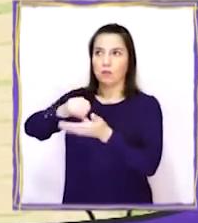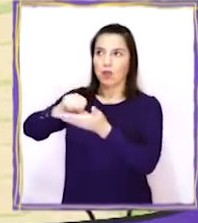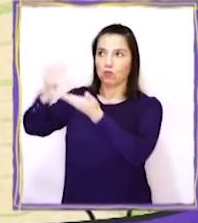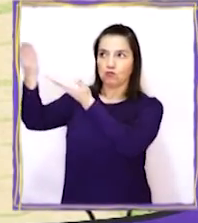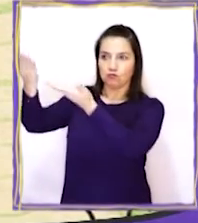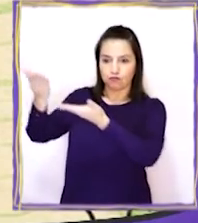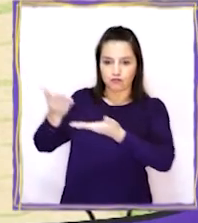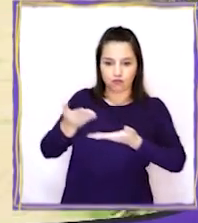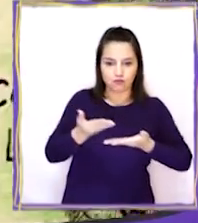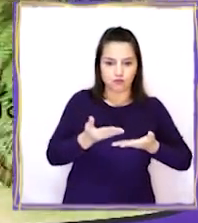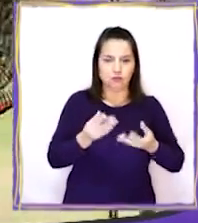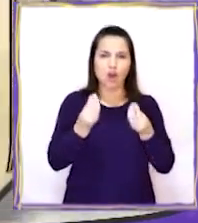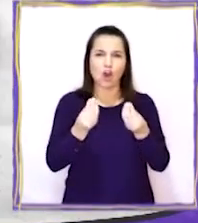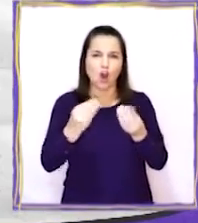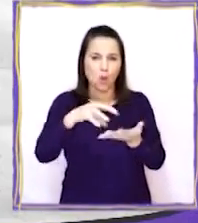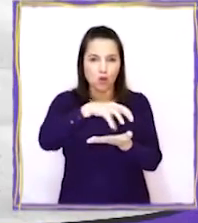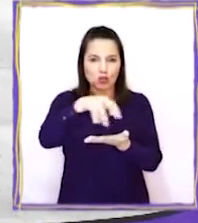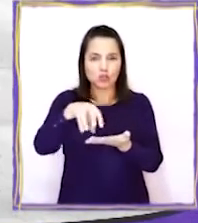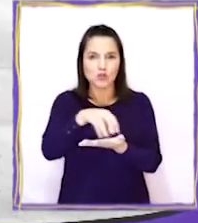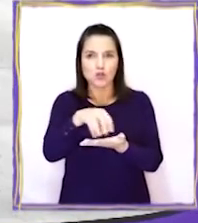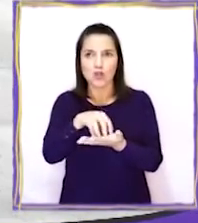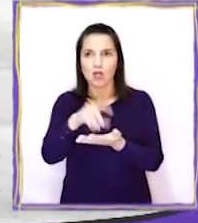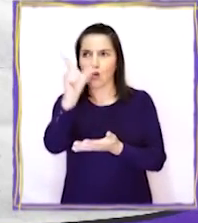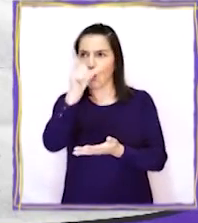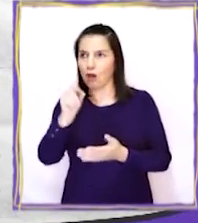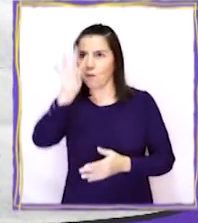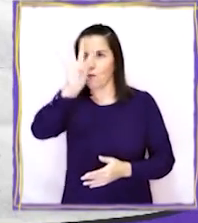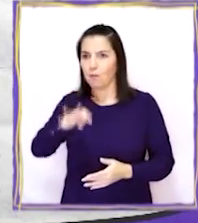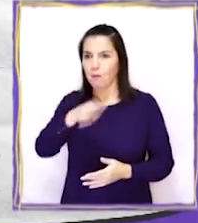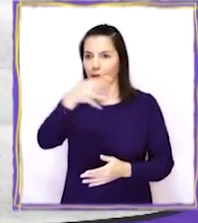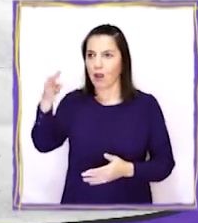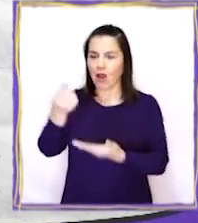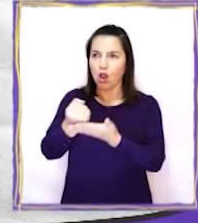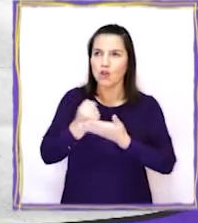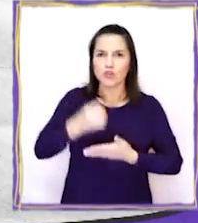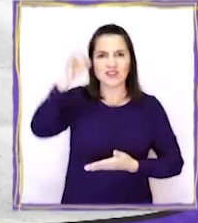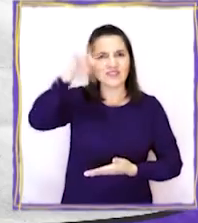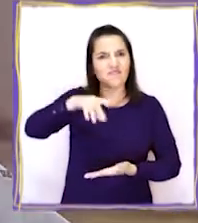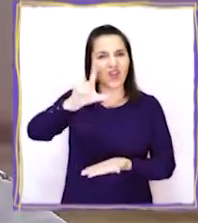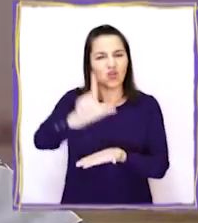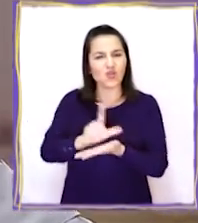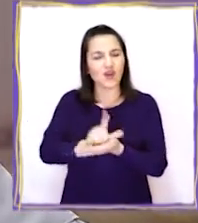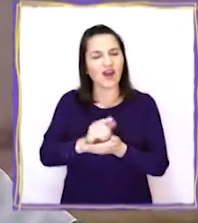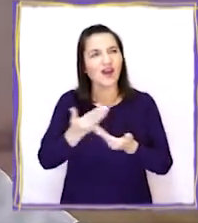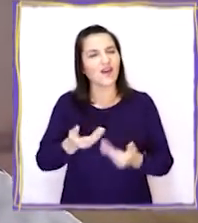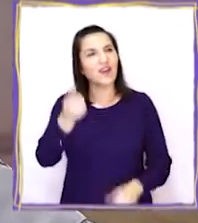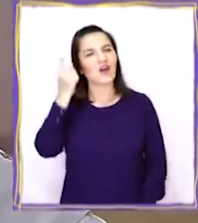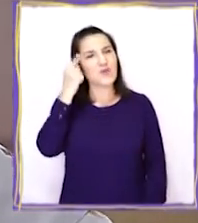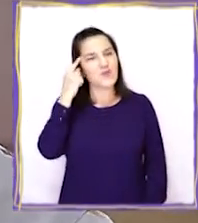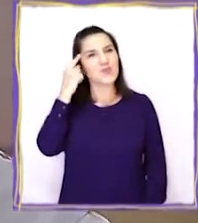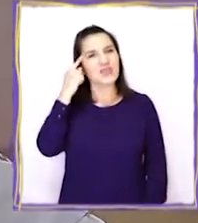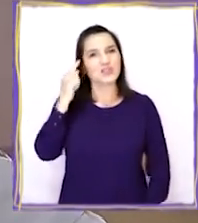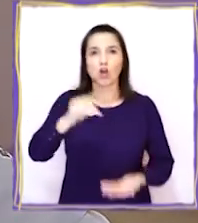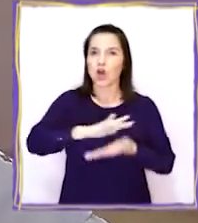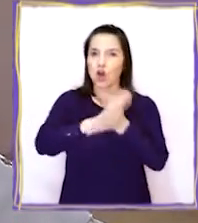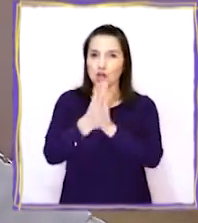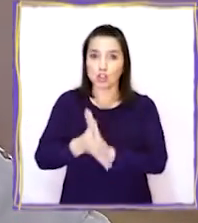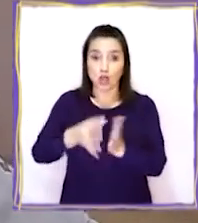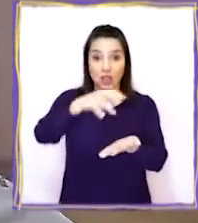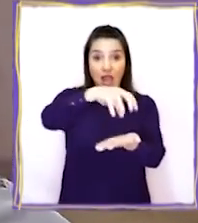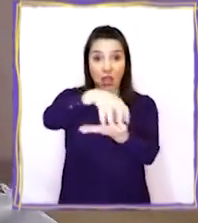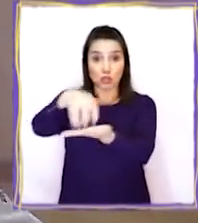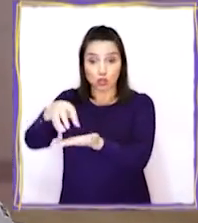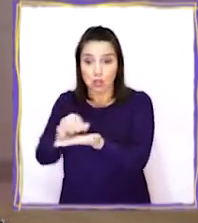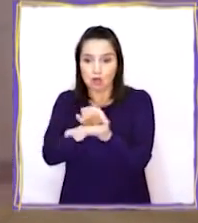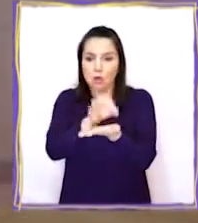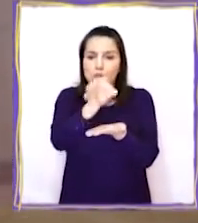la forma de nuestras ciudades y los planos que nos ayudan a ubicarnos. Ahora que lo pienso, todas las ciudades